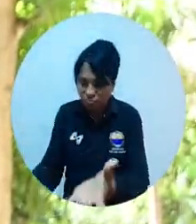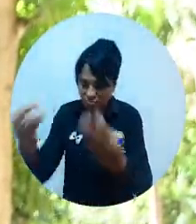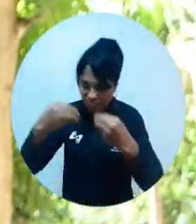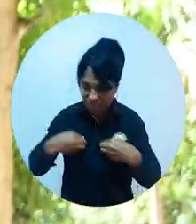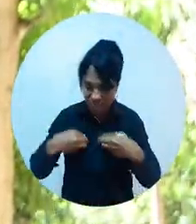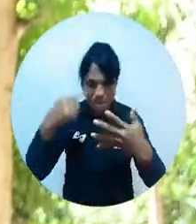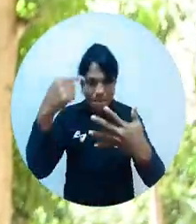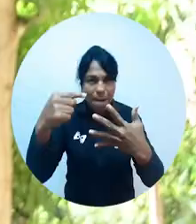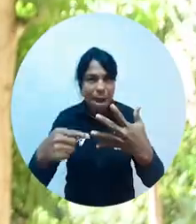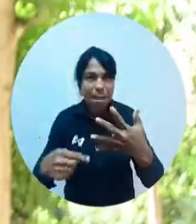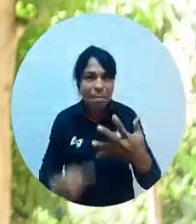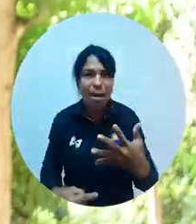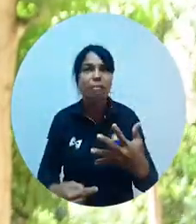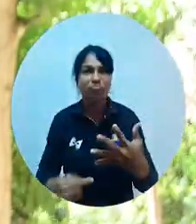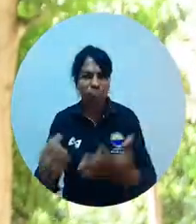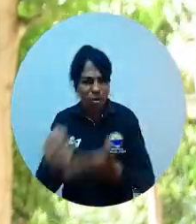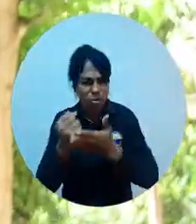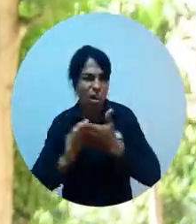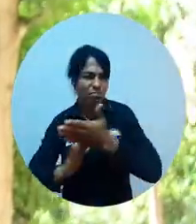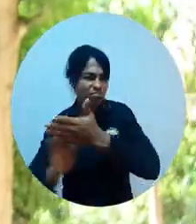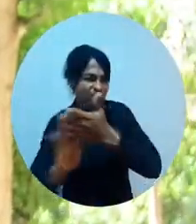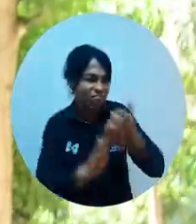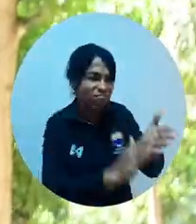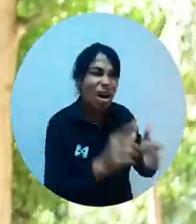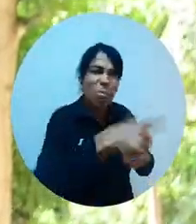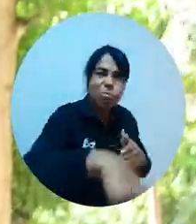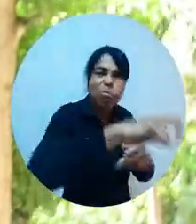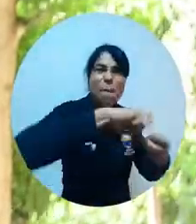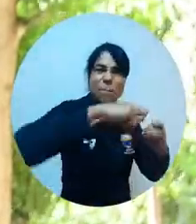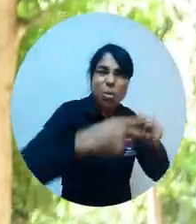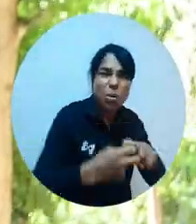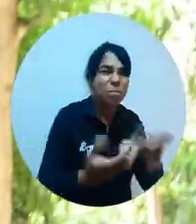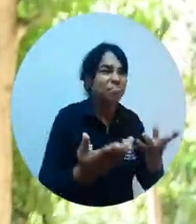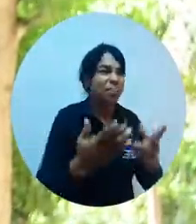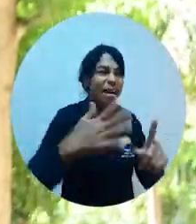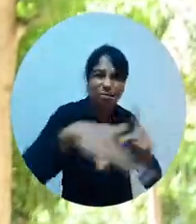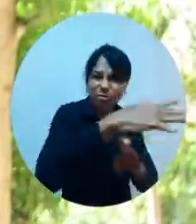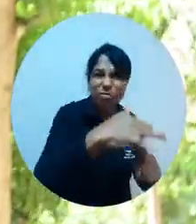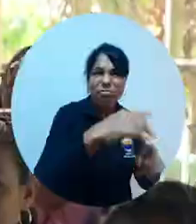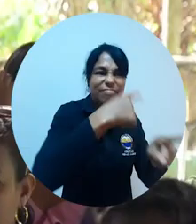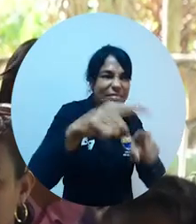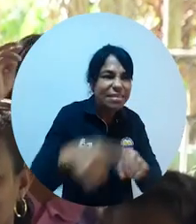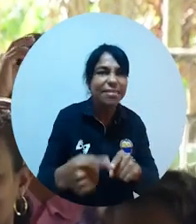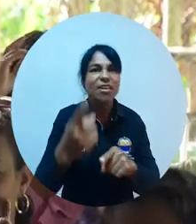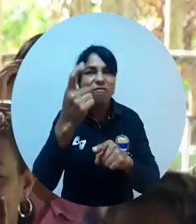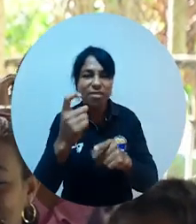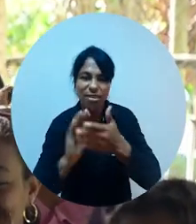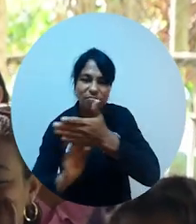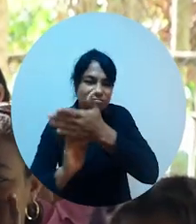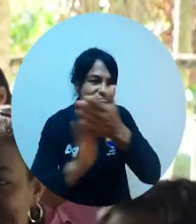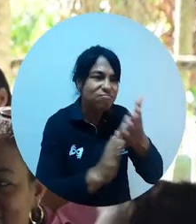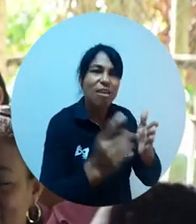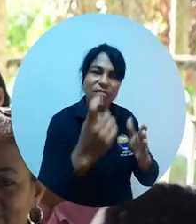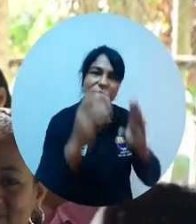herramientas para poder afrontar las problemáticas propias del entorno, a las cuales no han sido abarcadas